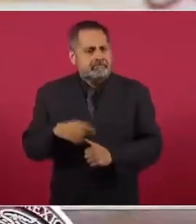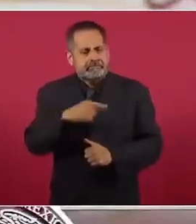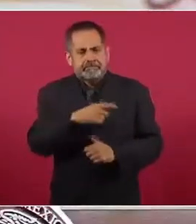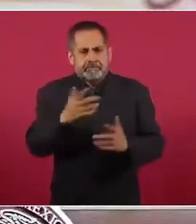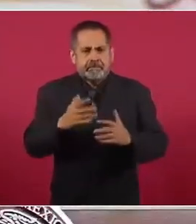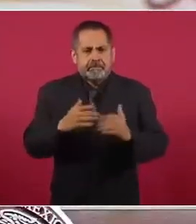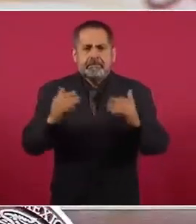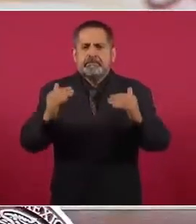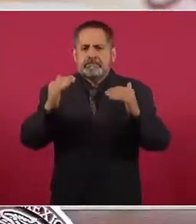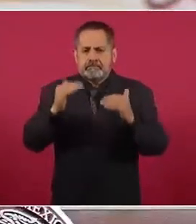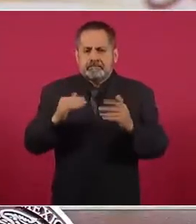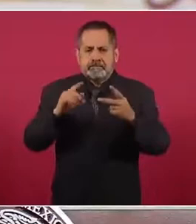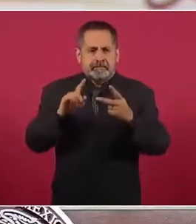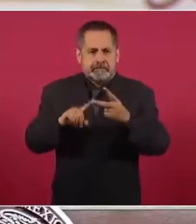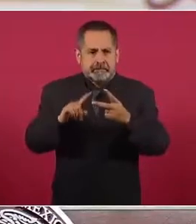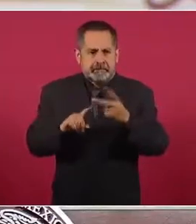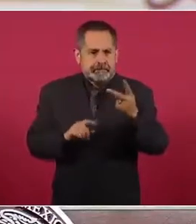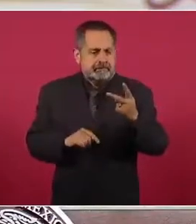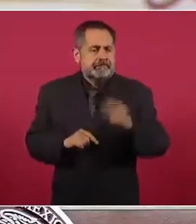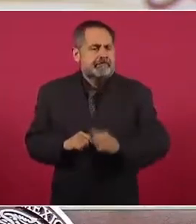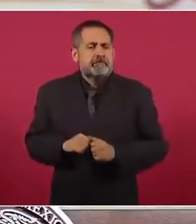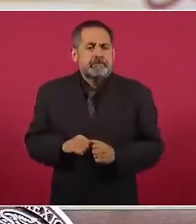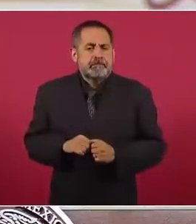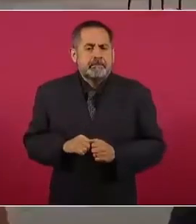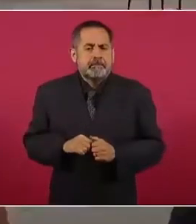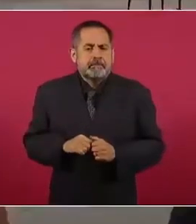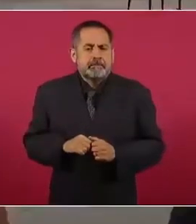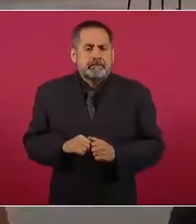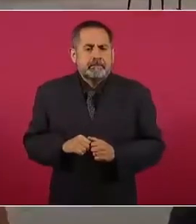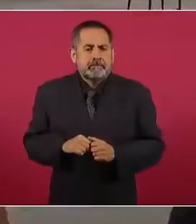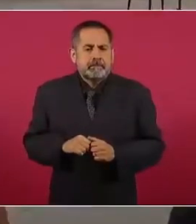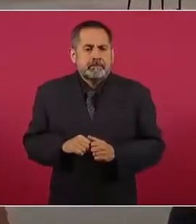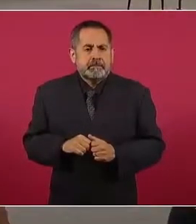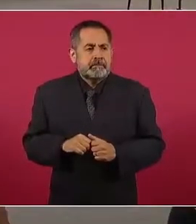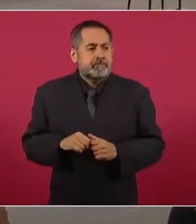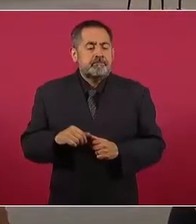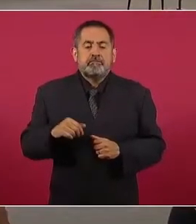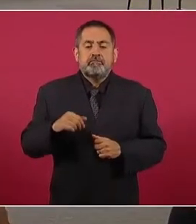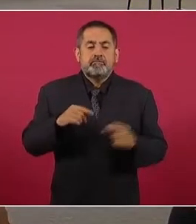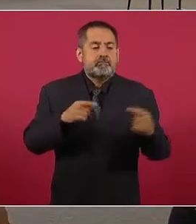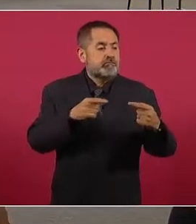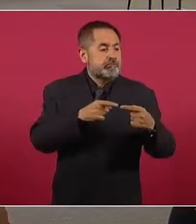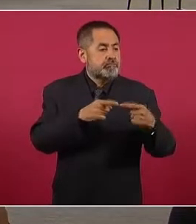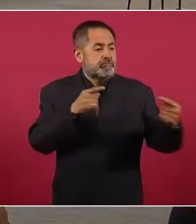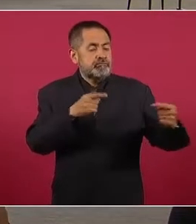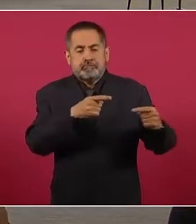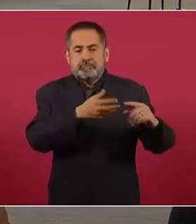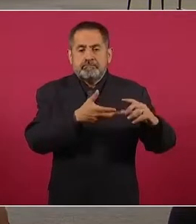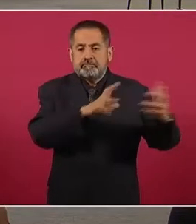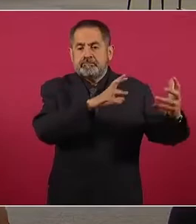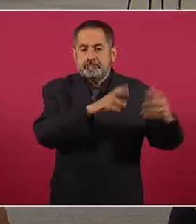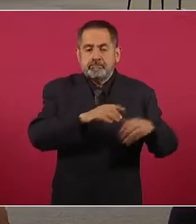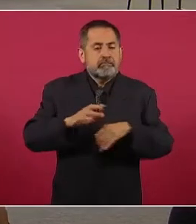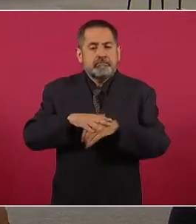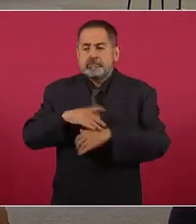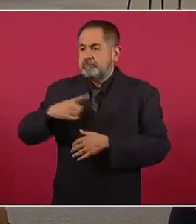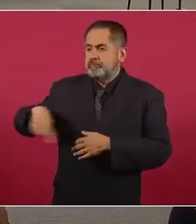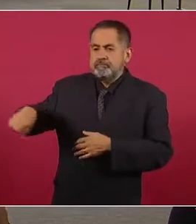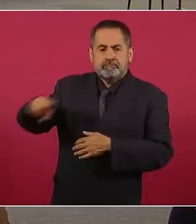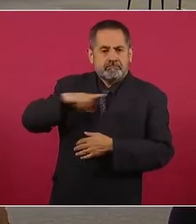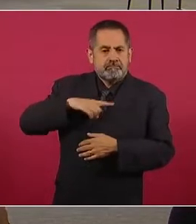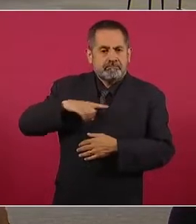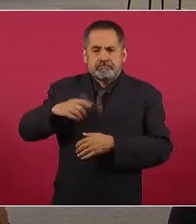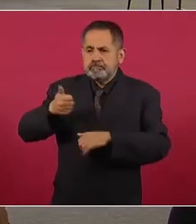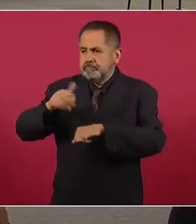vamos a presentar una más. Se desquicia la oposición por anuncio de acuerdo administrativo